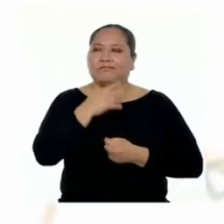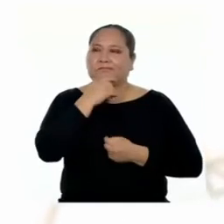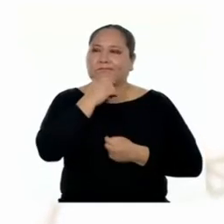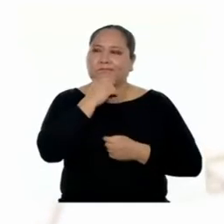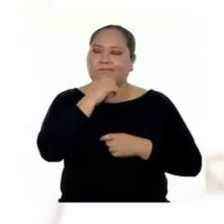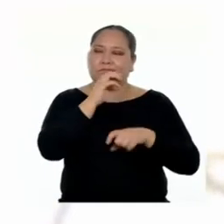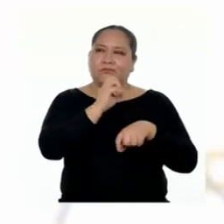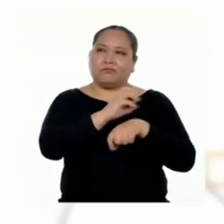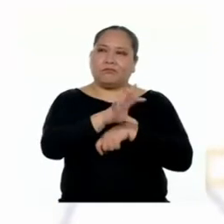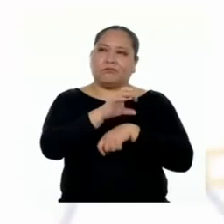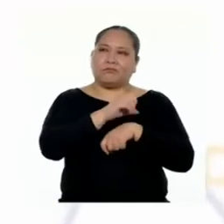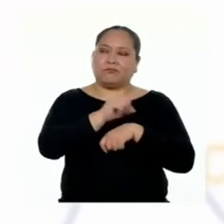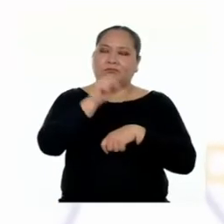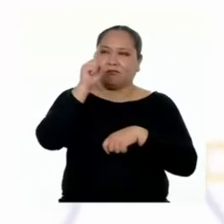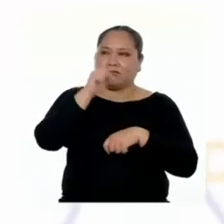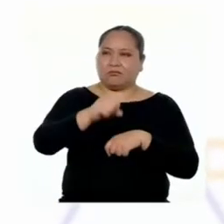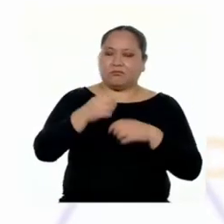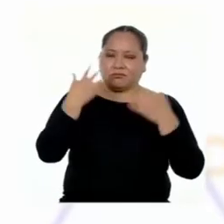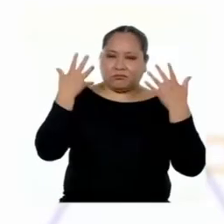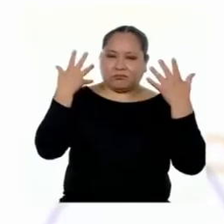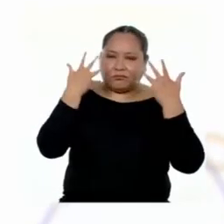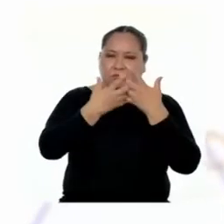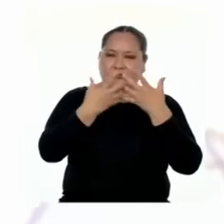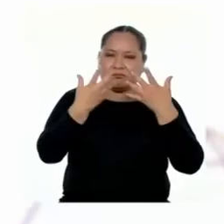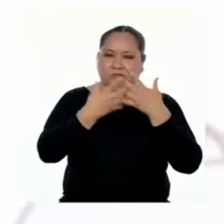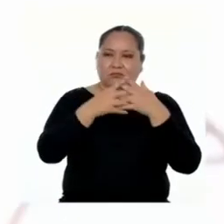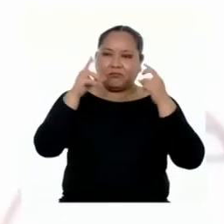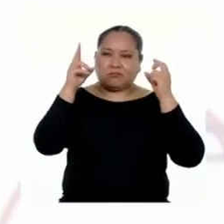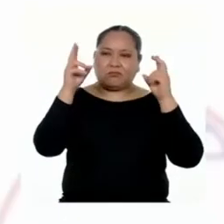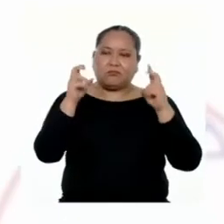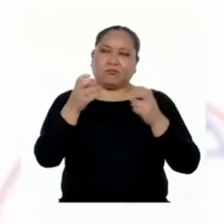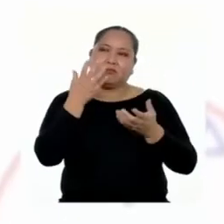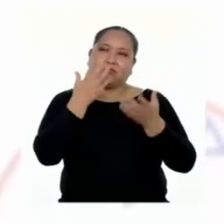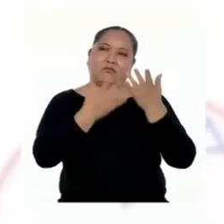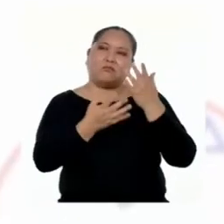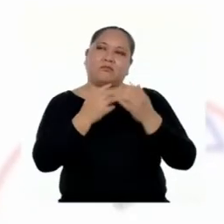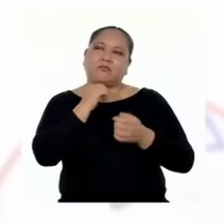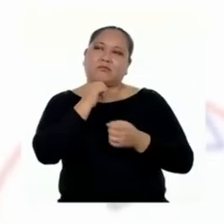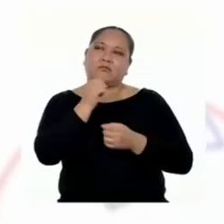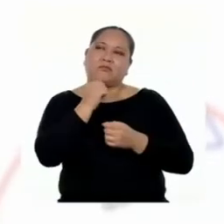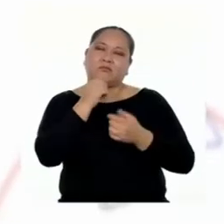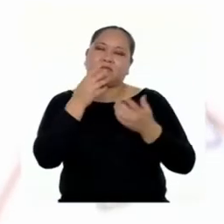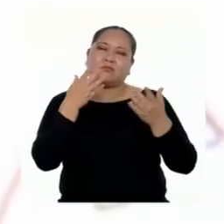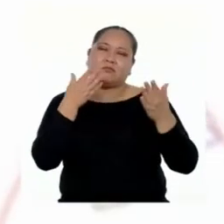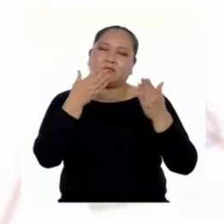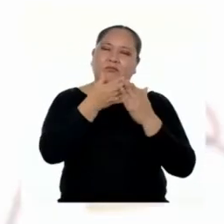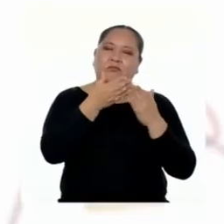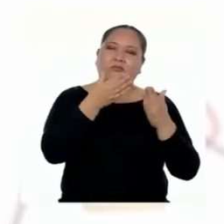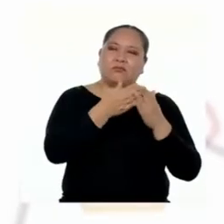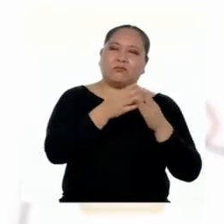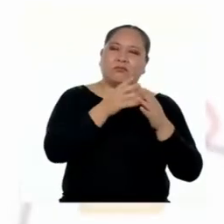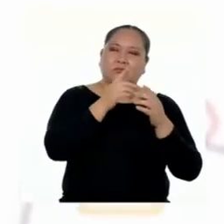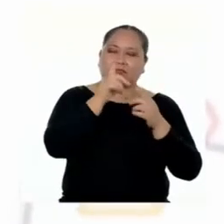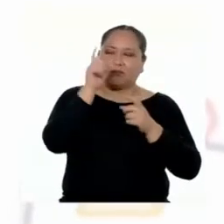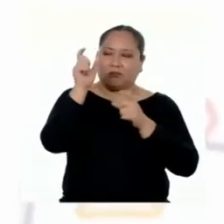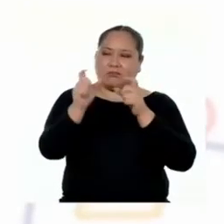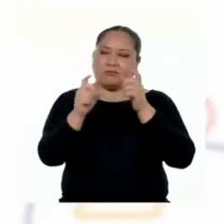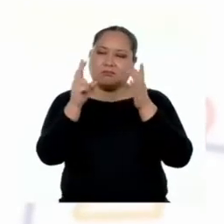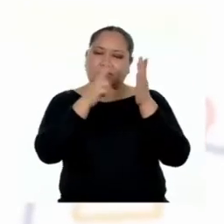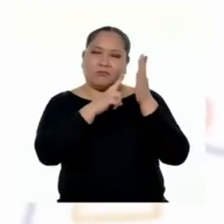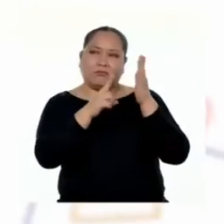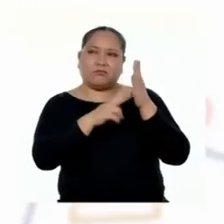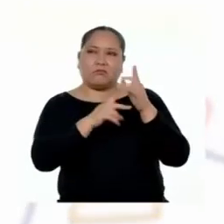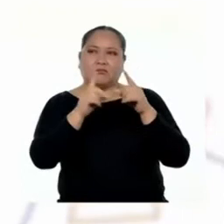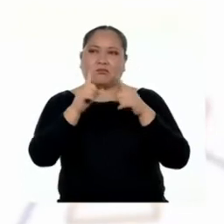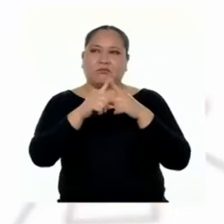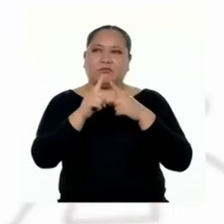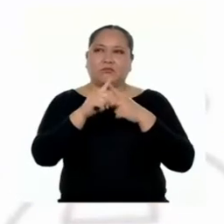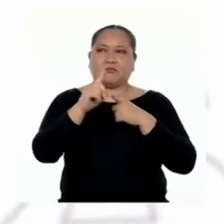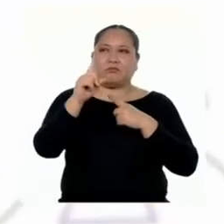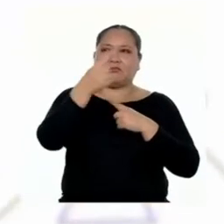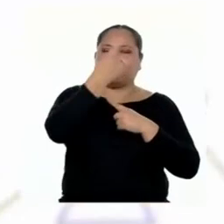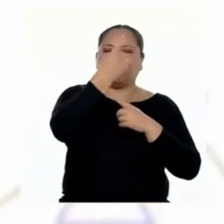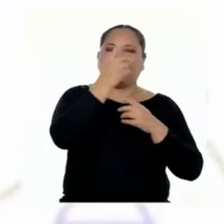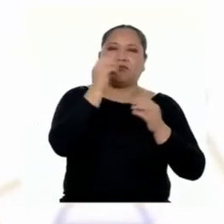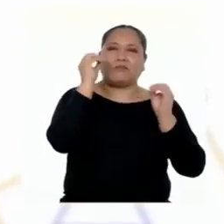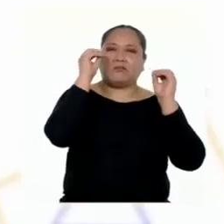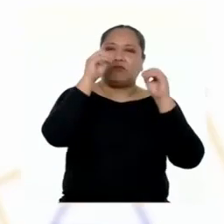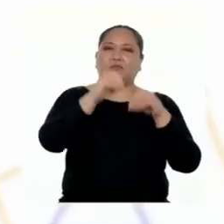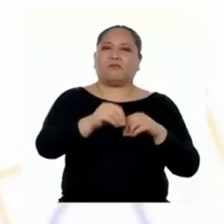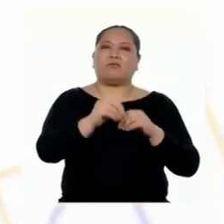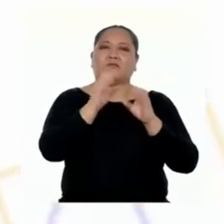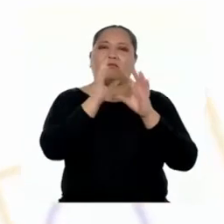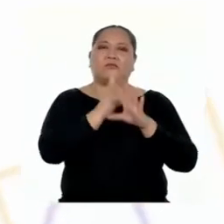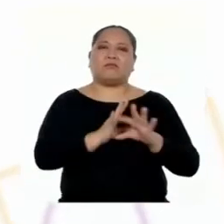las recomendaciones sí responden al tema, pero quizá me falta impactar al lector. ¿Y si en la primera recomendación refuerzas la